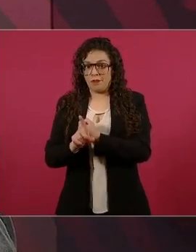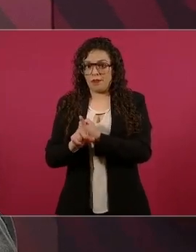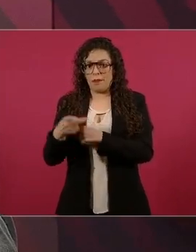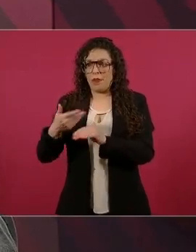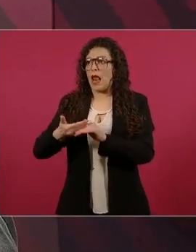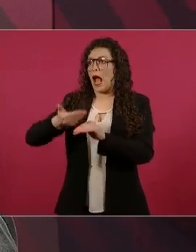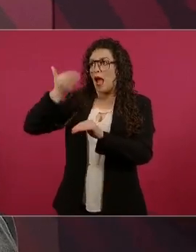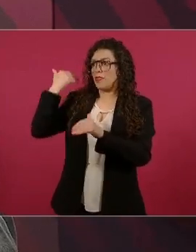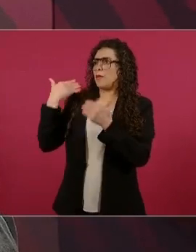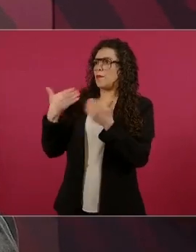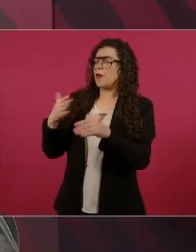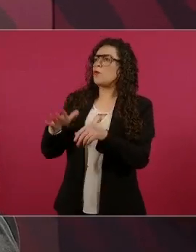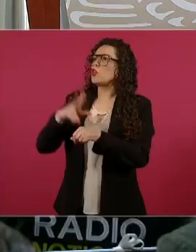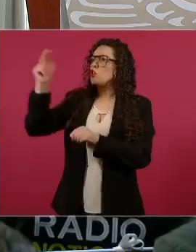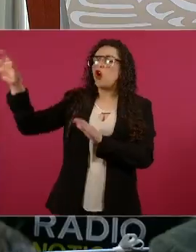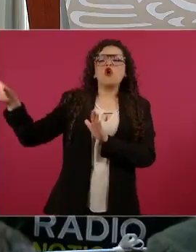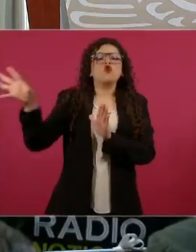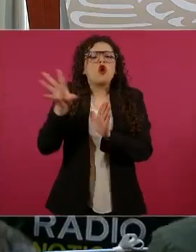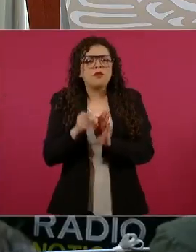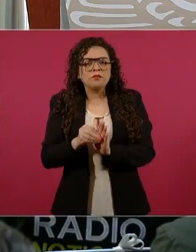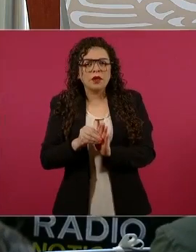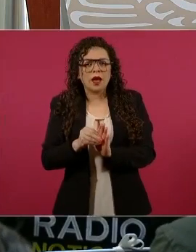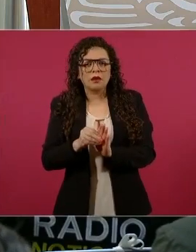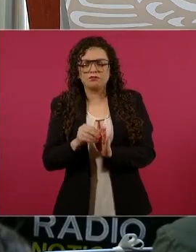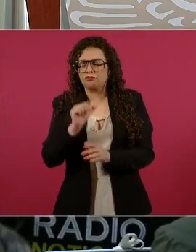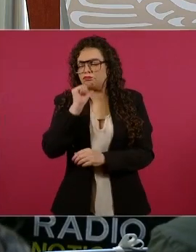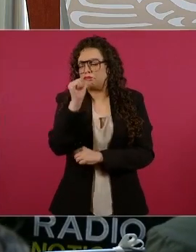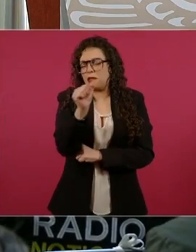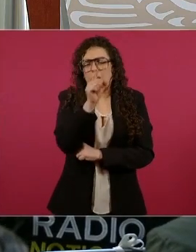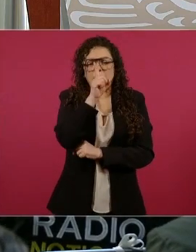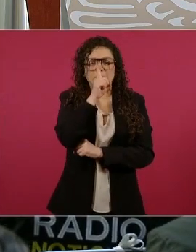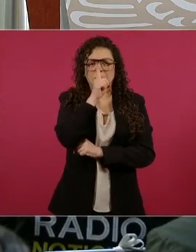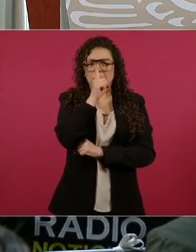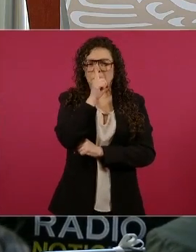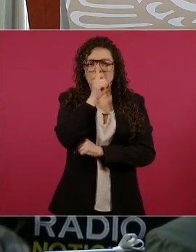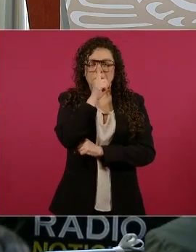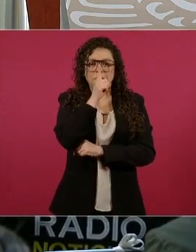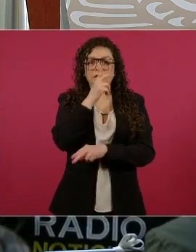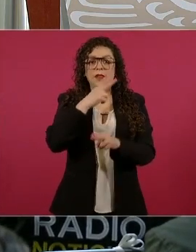es más, de Estados Unidos copiábamos lo peor,